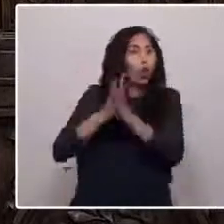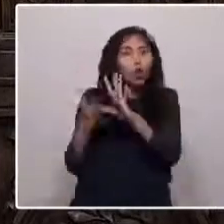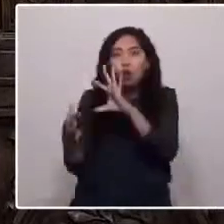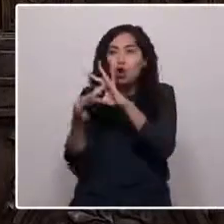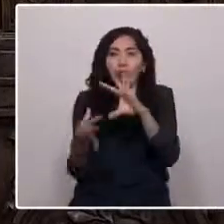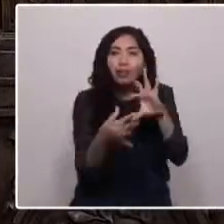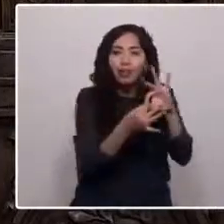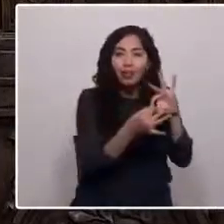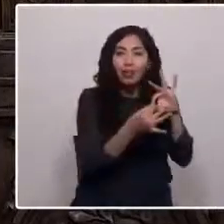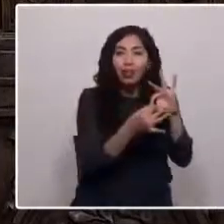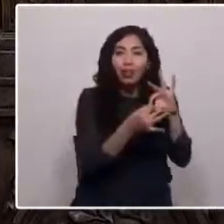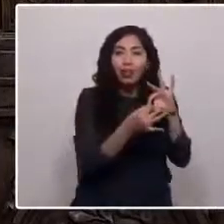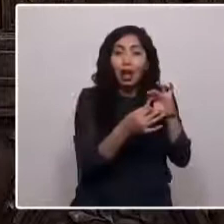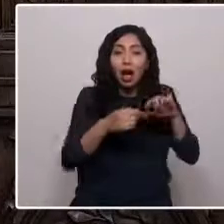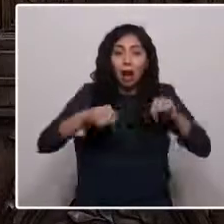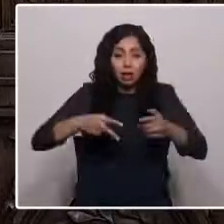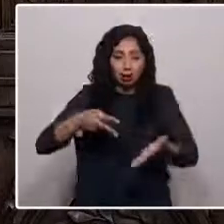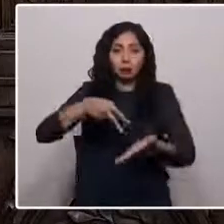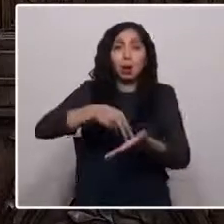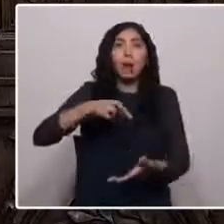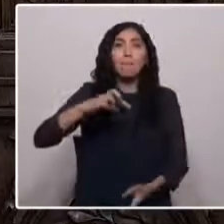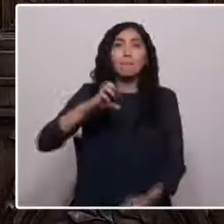Y estoy acá por Pedro Licán.